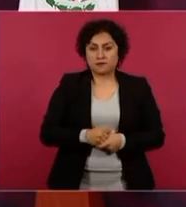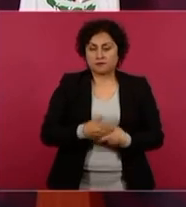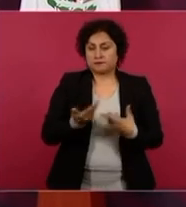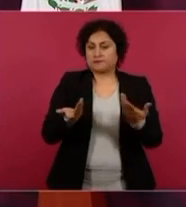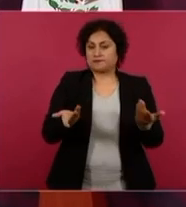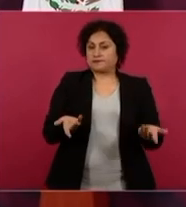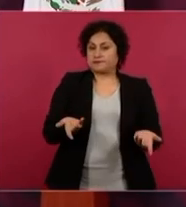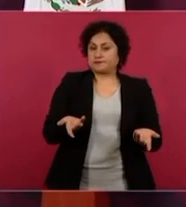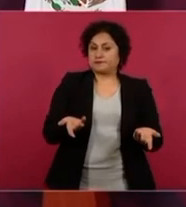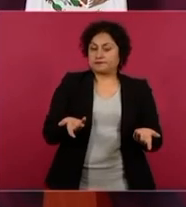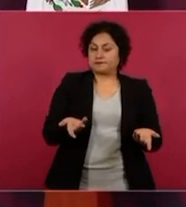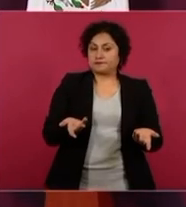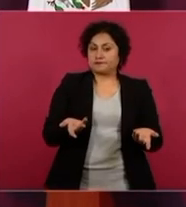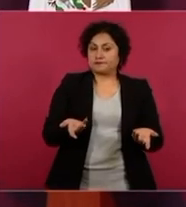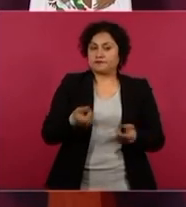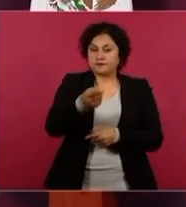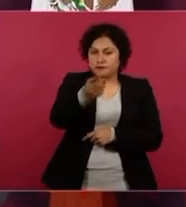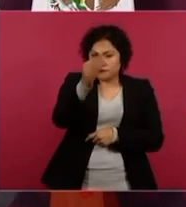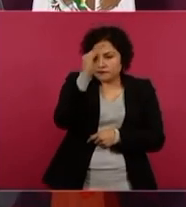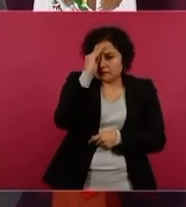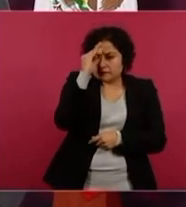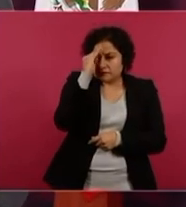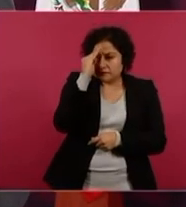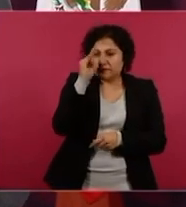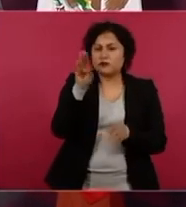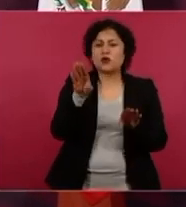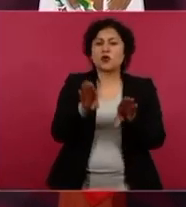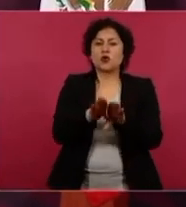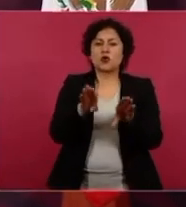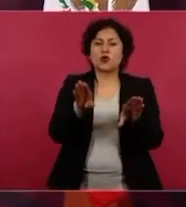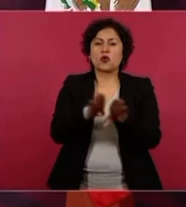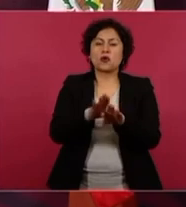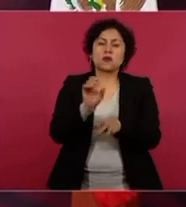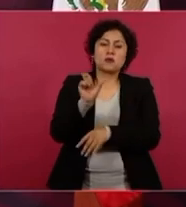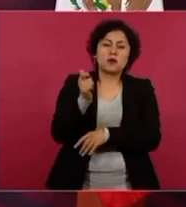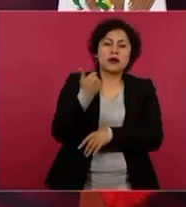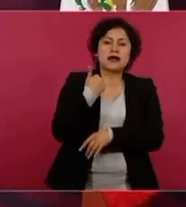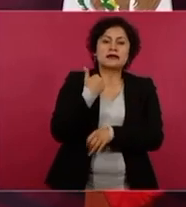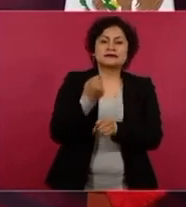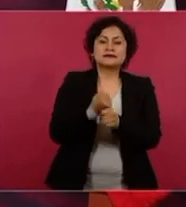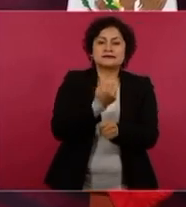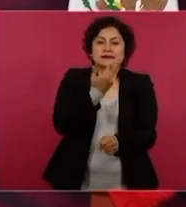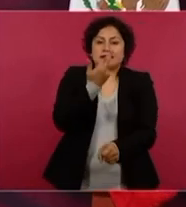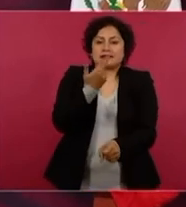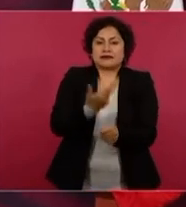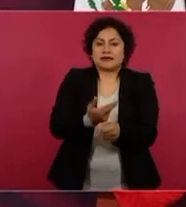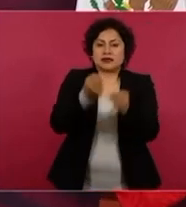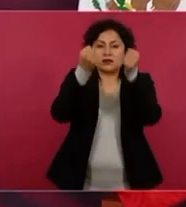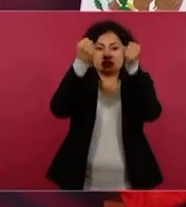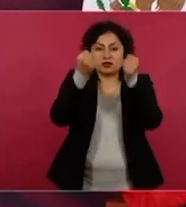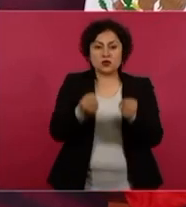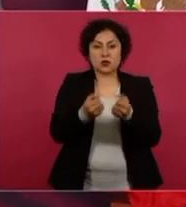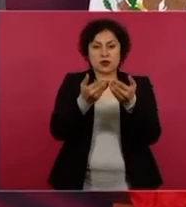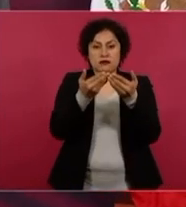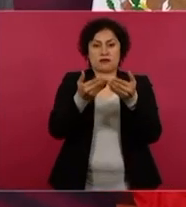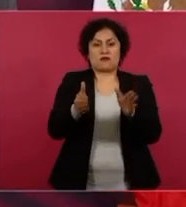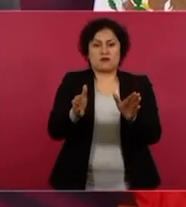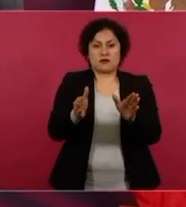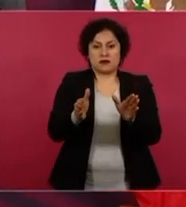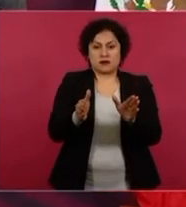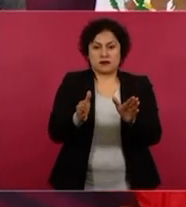Imagínense que el secretario de Seguridad Pública, pero no cualquier secretario de Seguridad Pública, sino